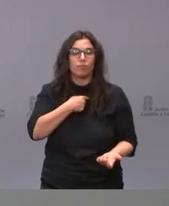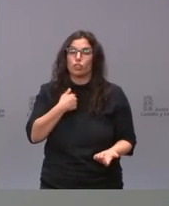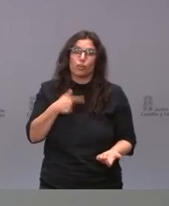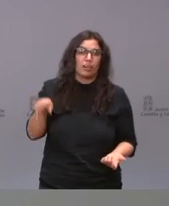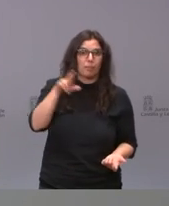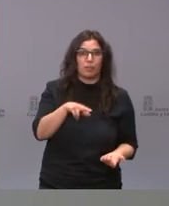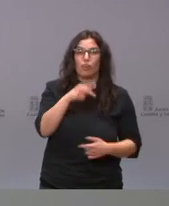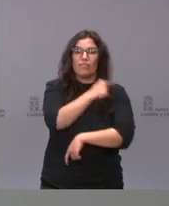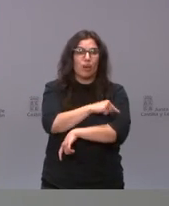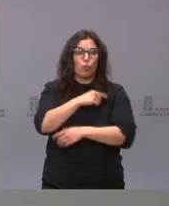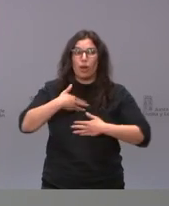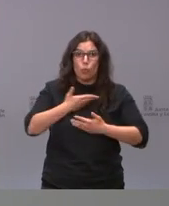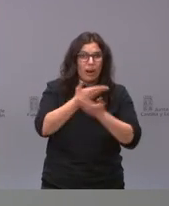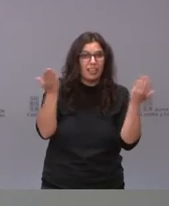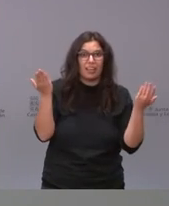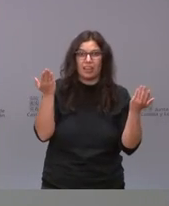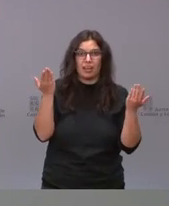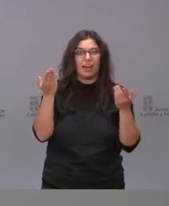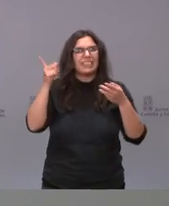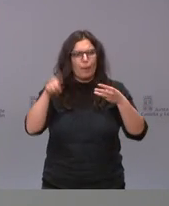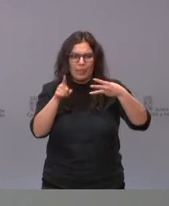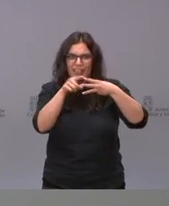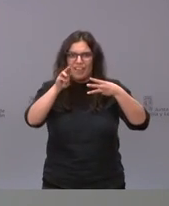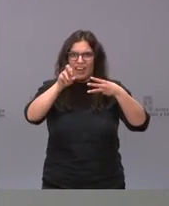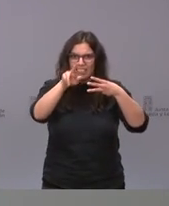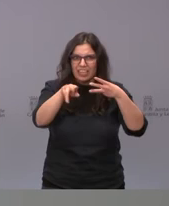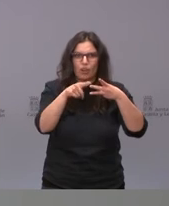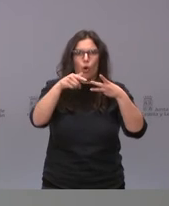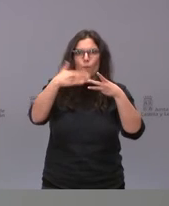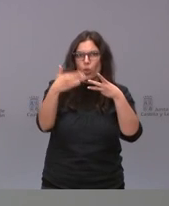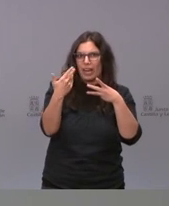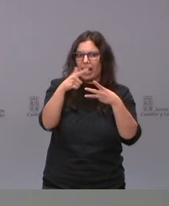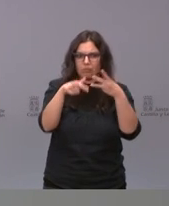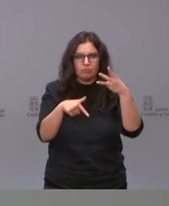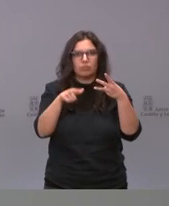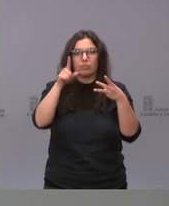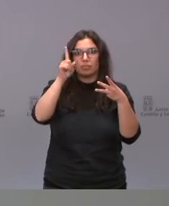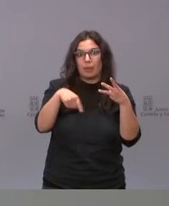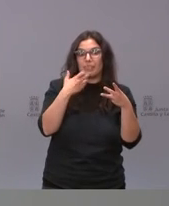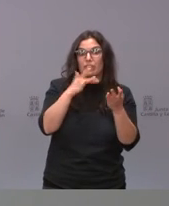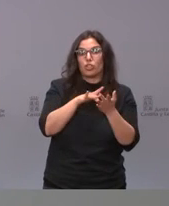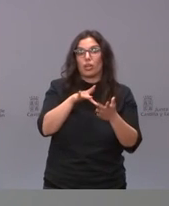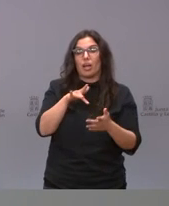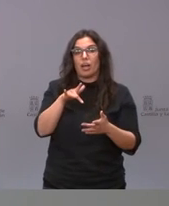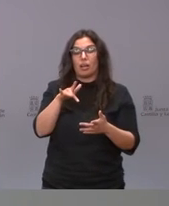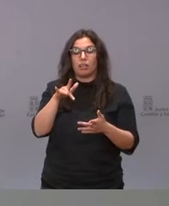vacunas pueden tener incluso las vacunas de Pfizer y Moderna cuando les hemos puesto en personas más jóvenes ha habido más efectos secundarios que en las